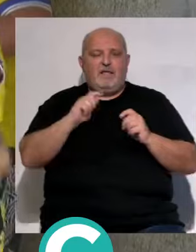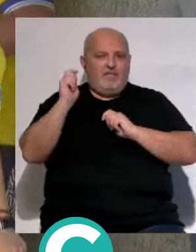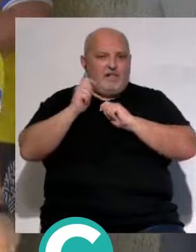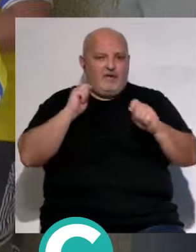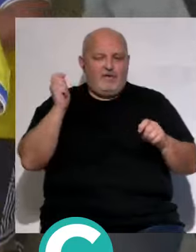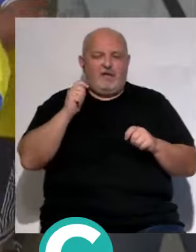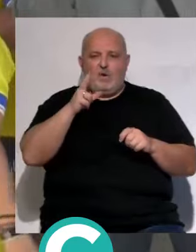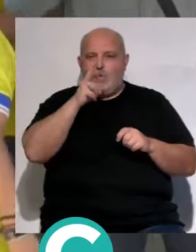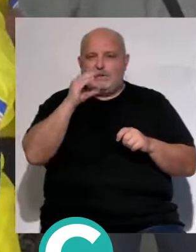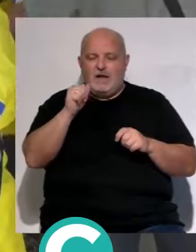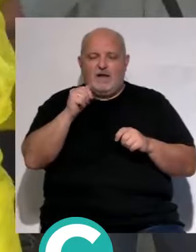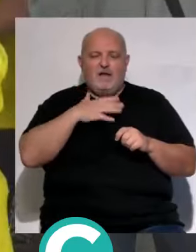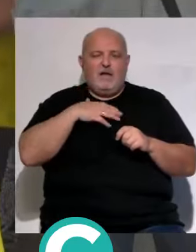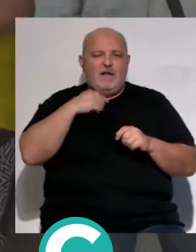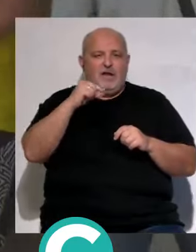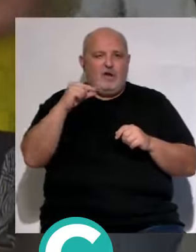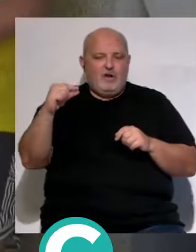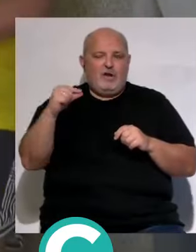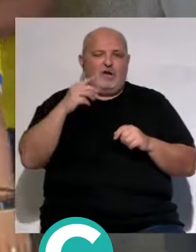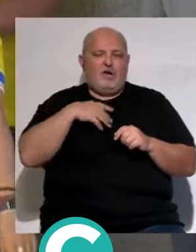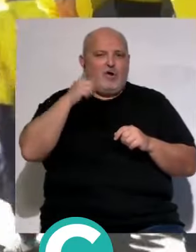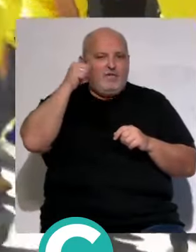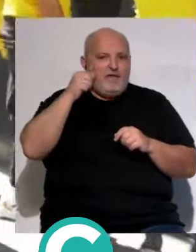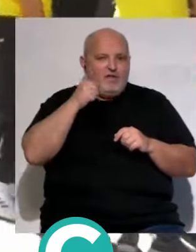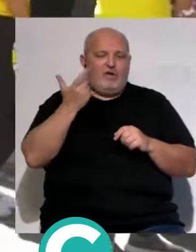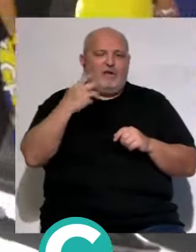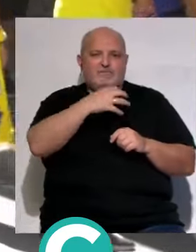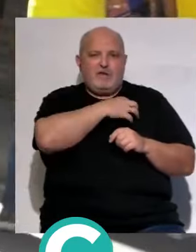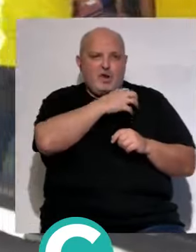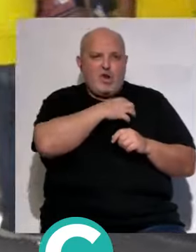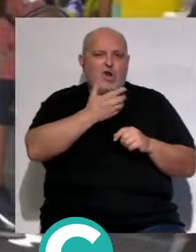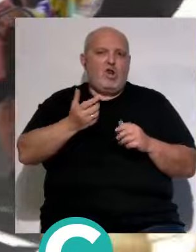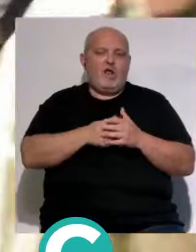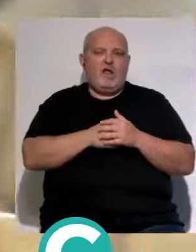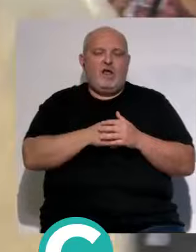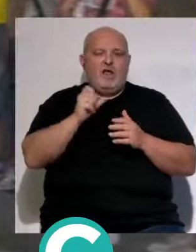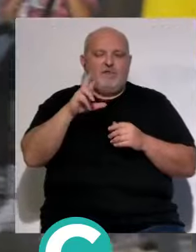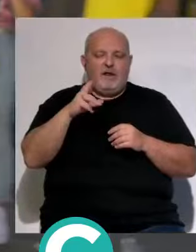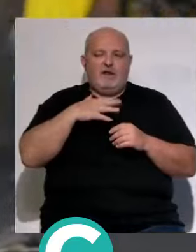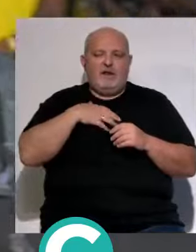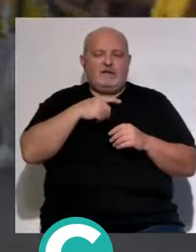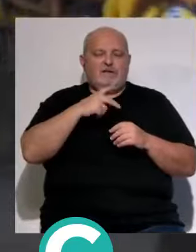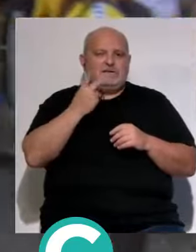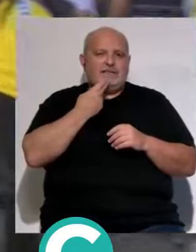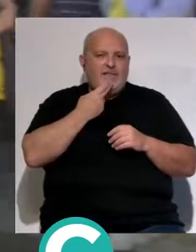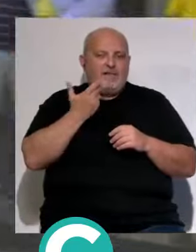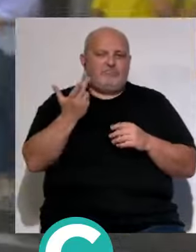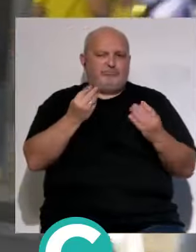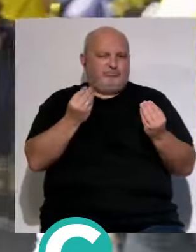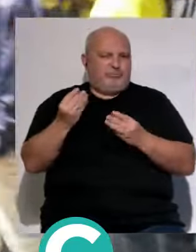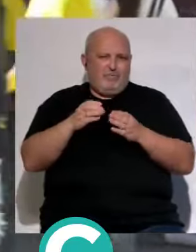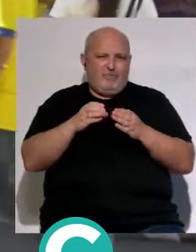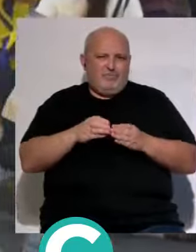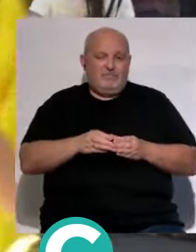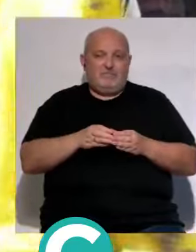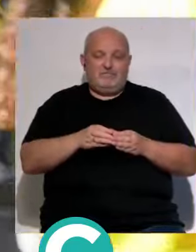Zaragoza Huesca Sporting Oviedo veremos qué pasa con el español Eibar Racing yo desde mi punto